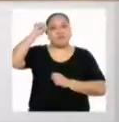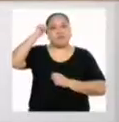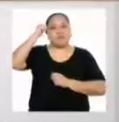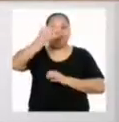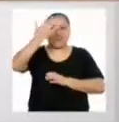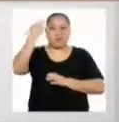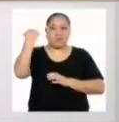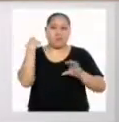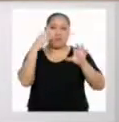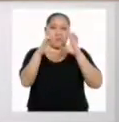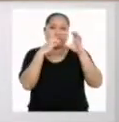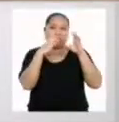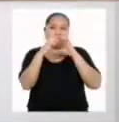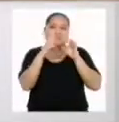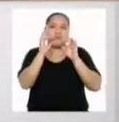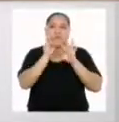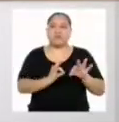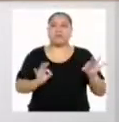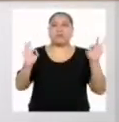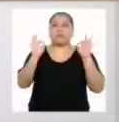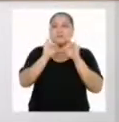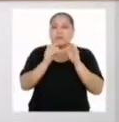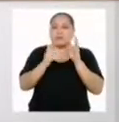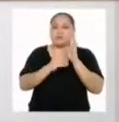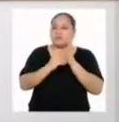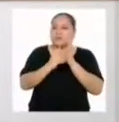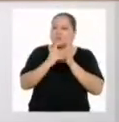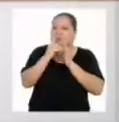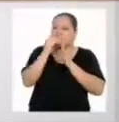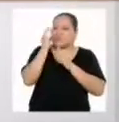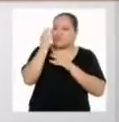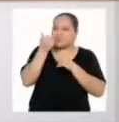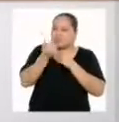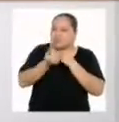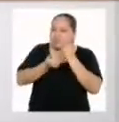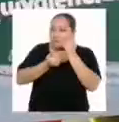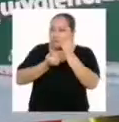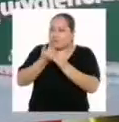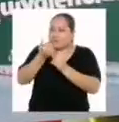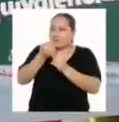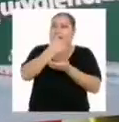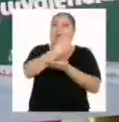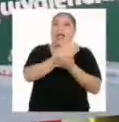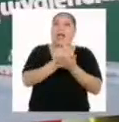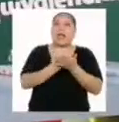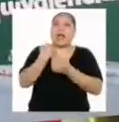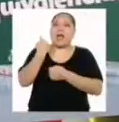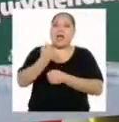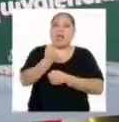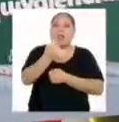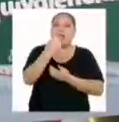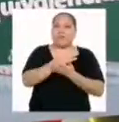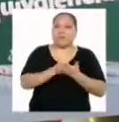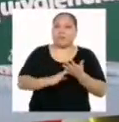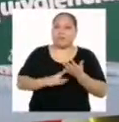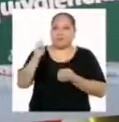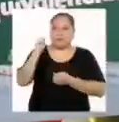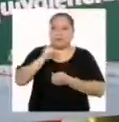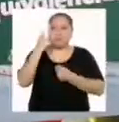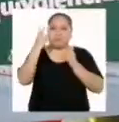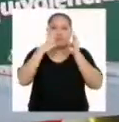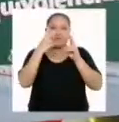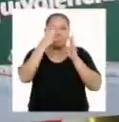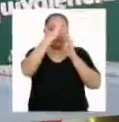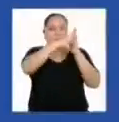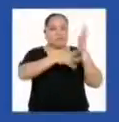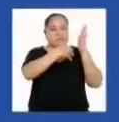que al principio hablamos de la importancia de los criterios de desarrollar de manera correcta cada fase. Así es. Revisémoslos en nuestra